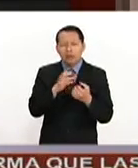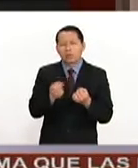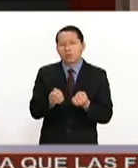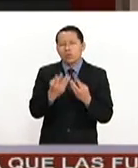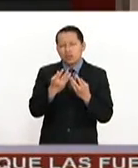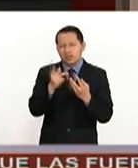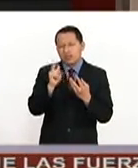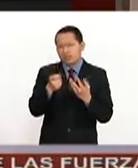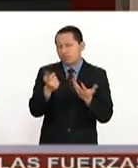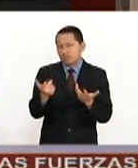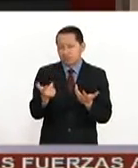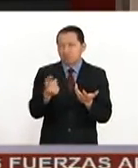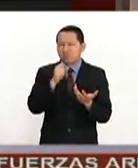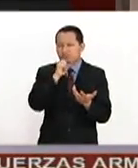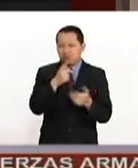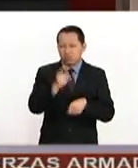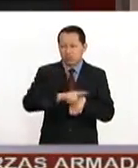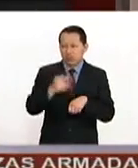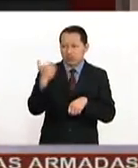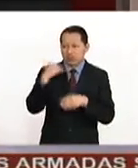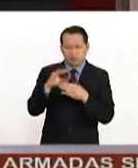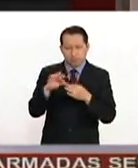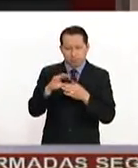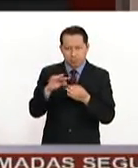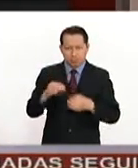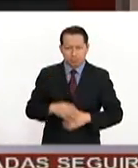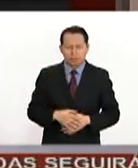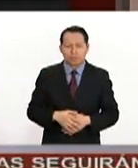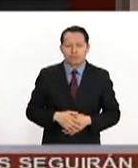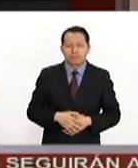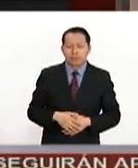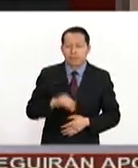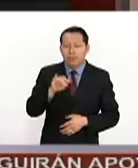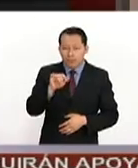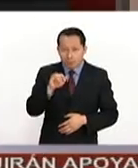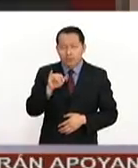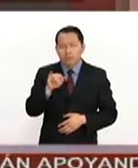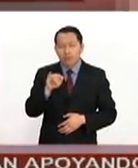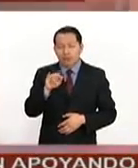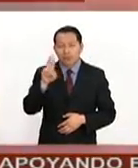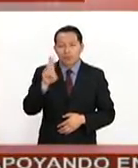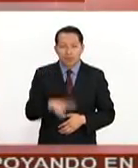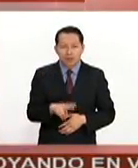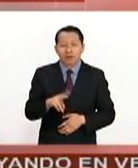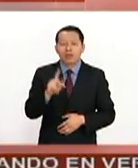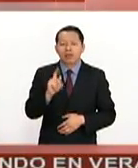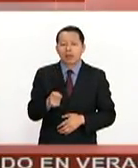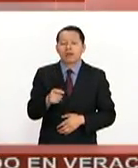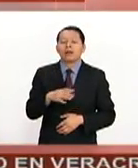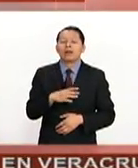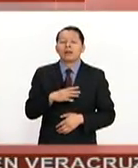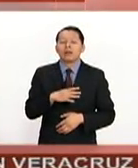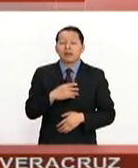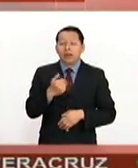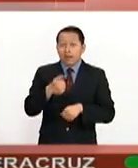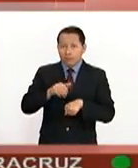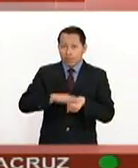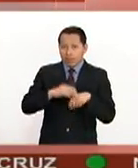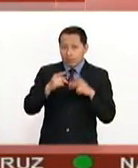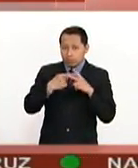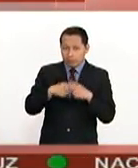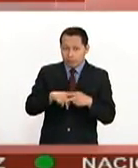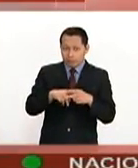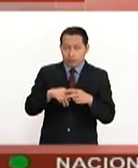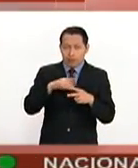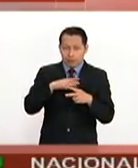repito, se dio a conocer en días pasados. Sí, mira, efectivamente, desde que arrancó esta administración, hemos